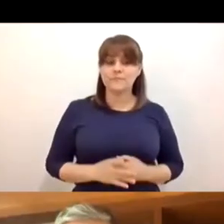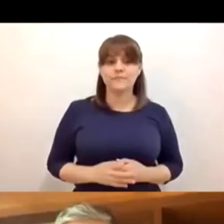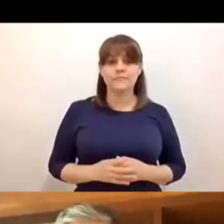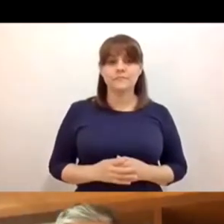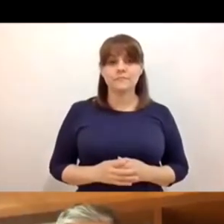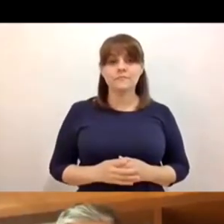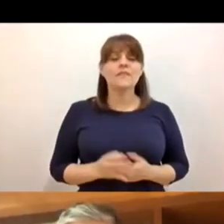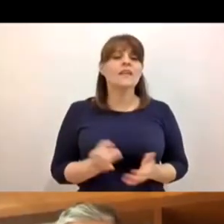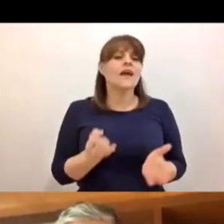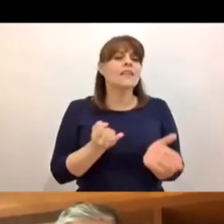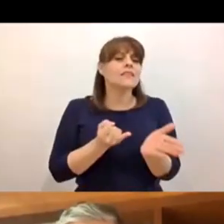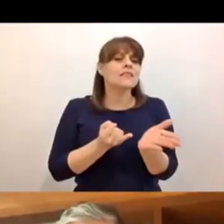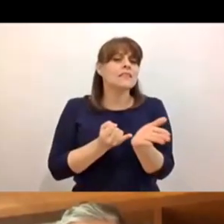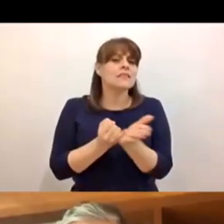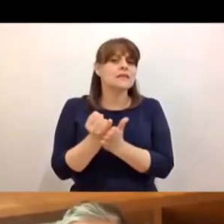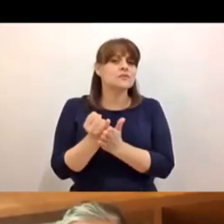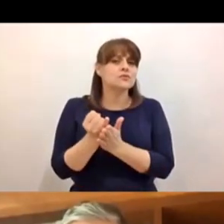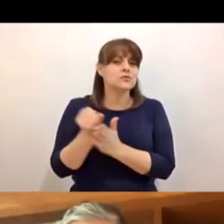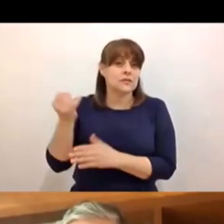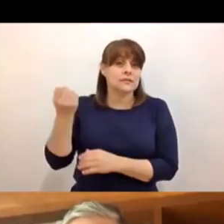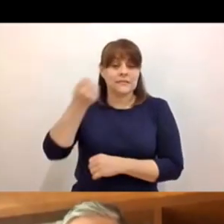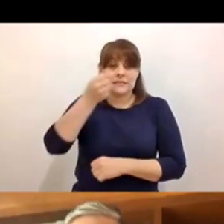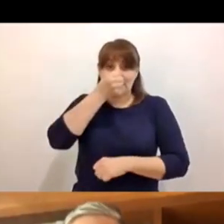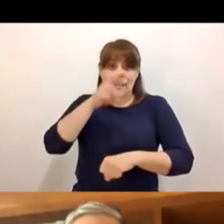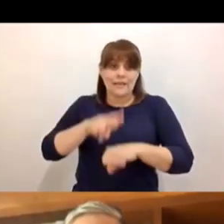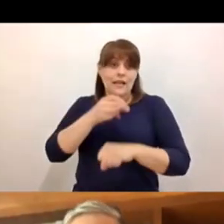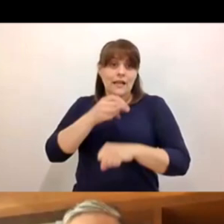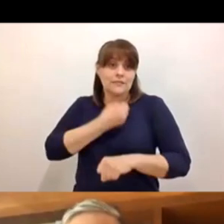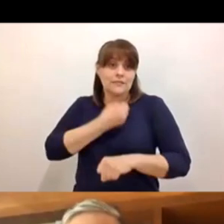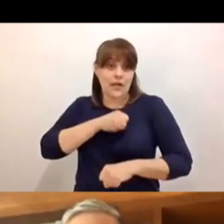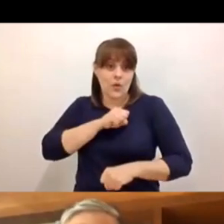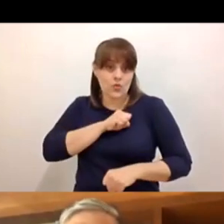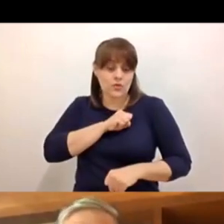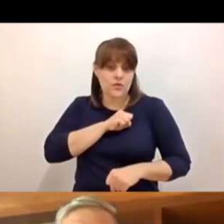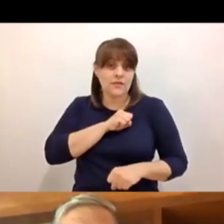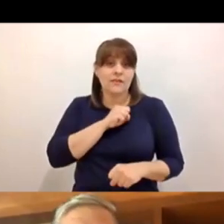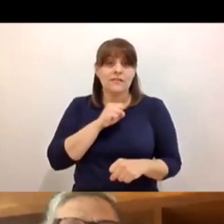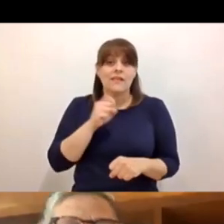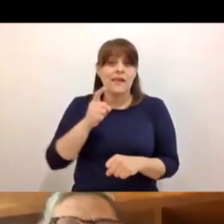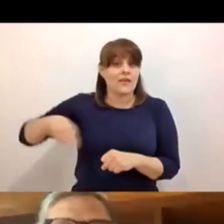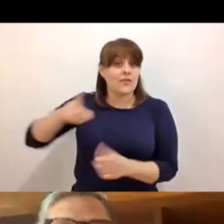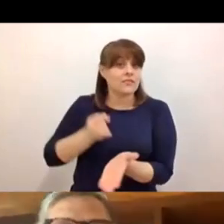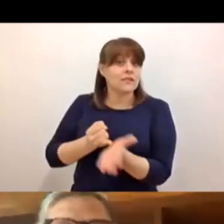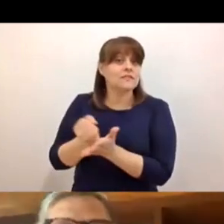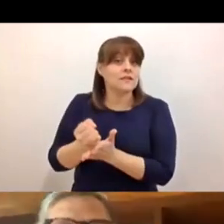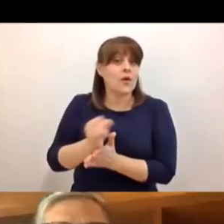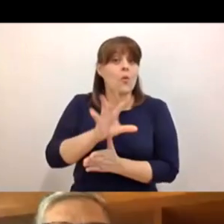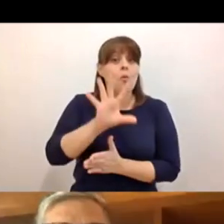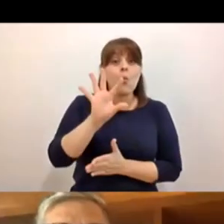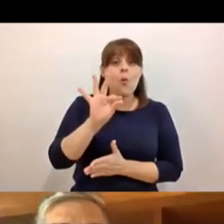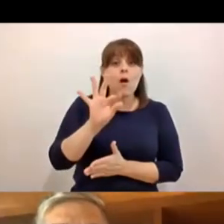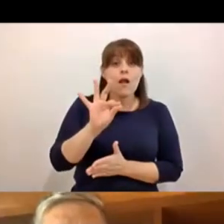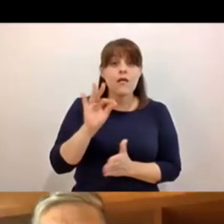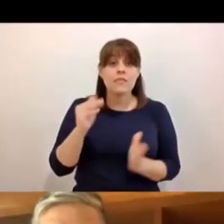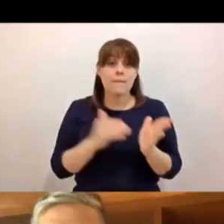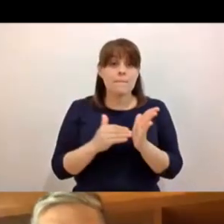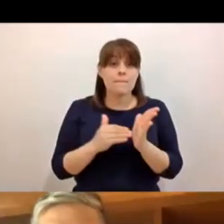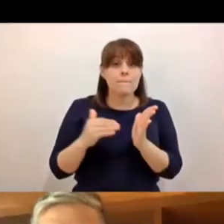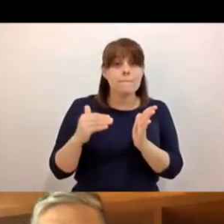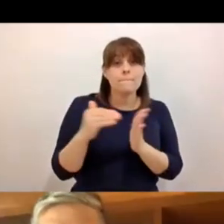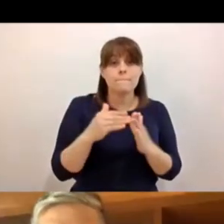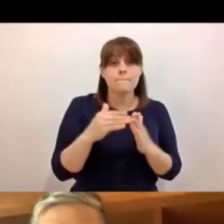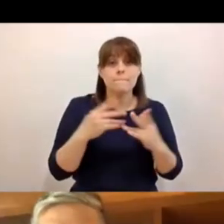salubridad, 40 millones de personas salieron de las